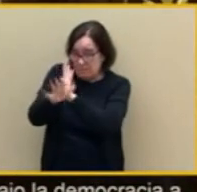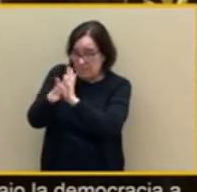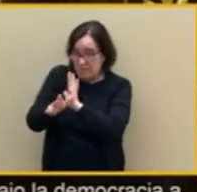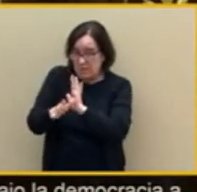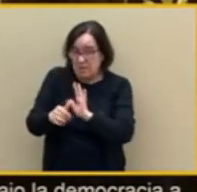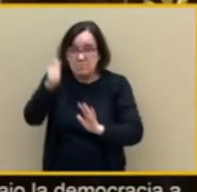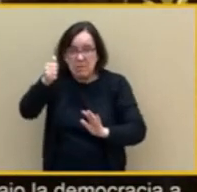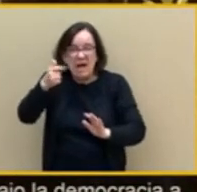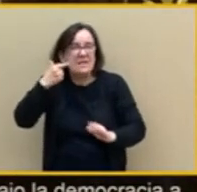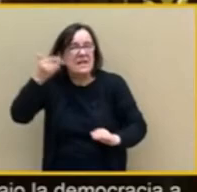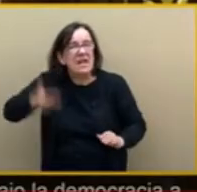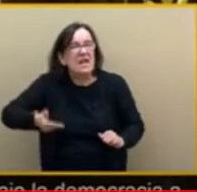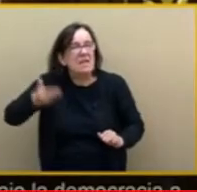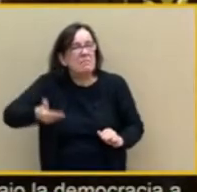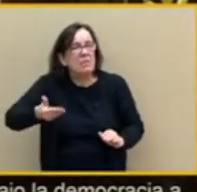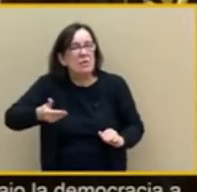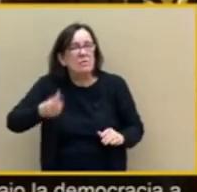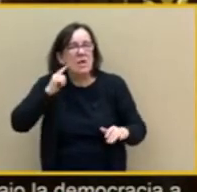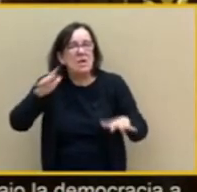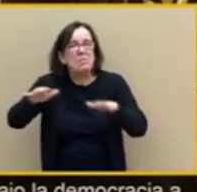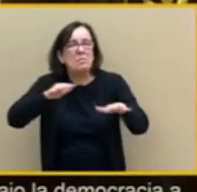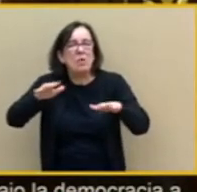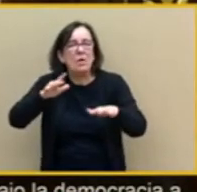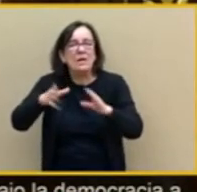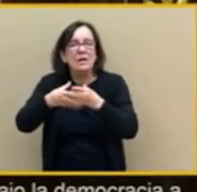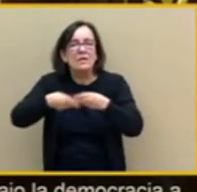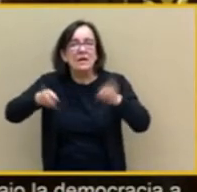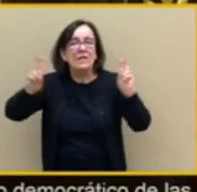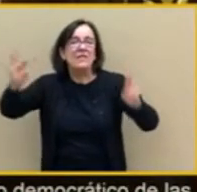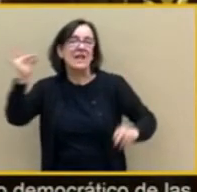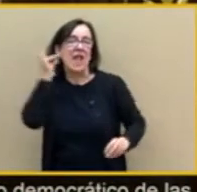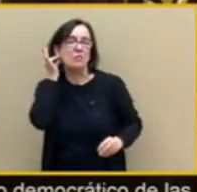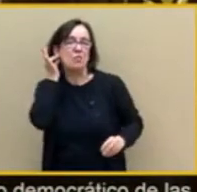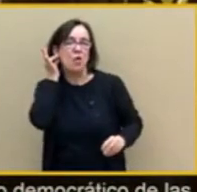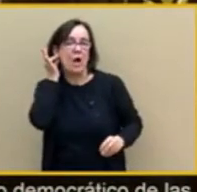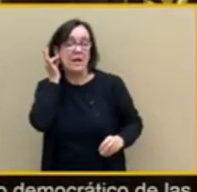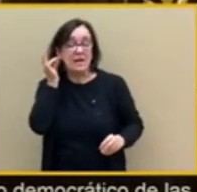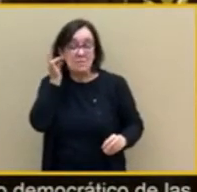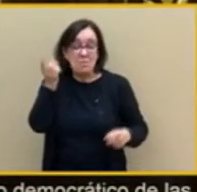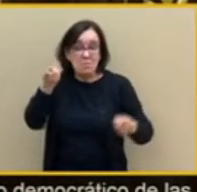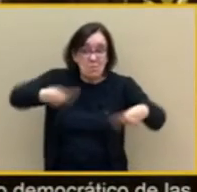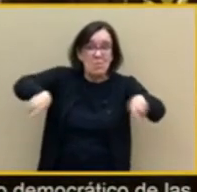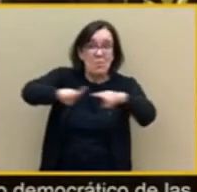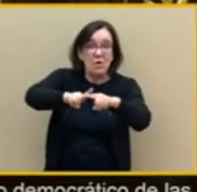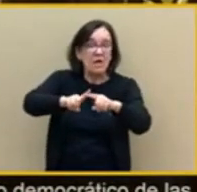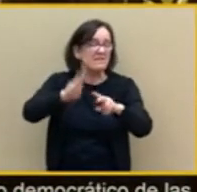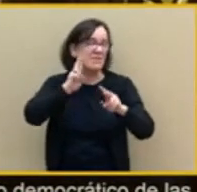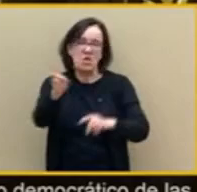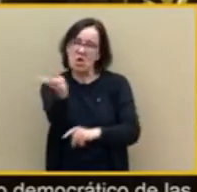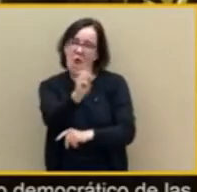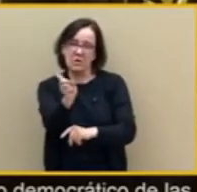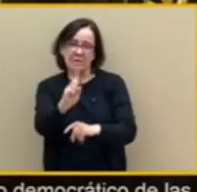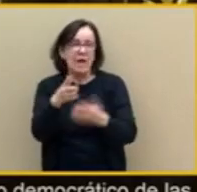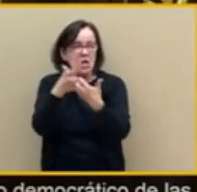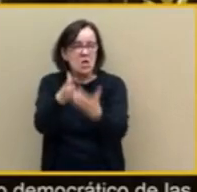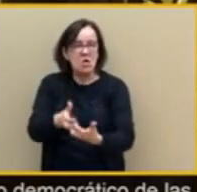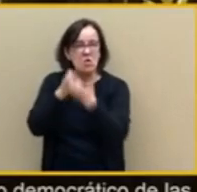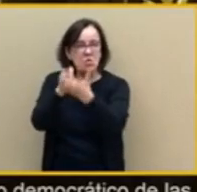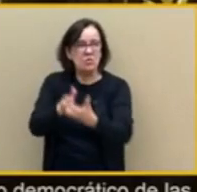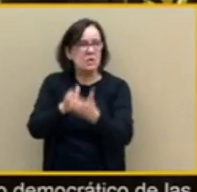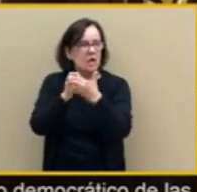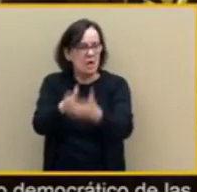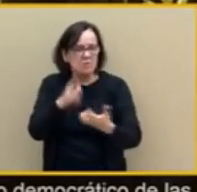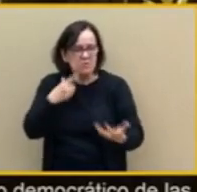las mujeres, aquellas mujeres invisibles que lucharon como nadie con denuedo para así hoy tener una